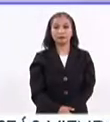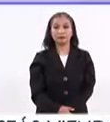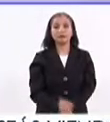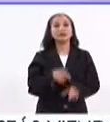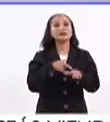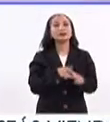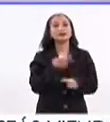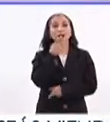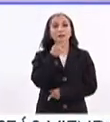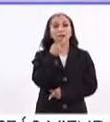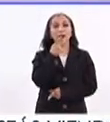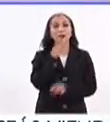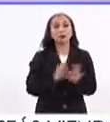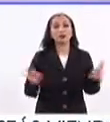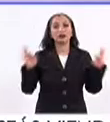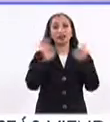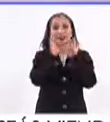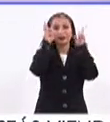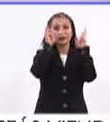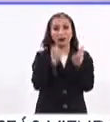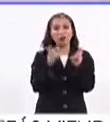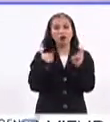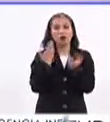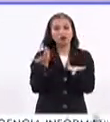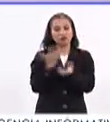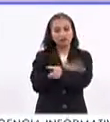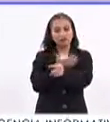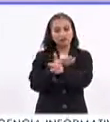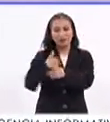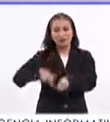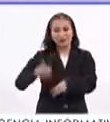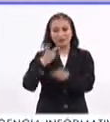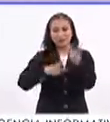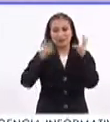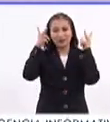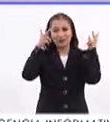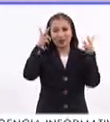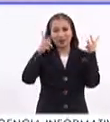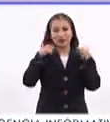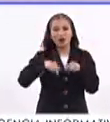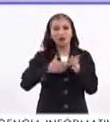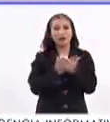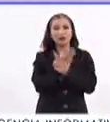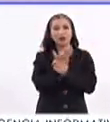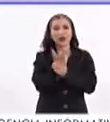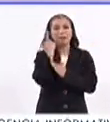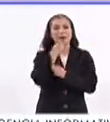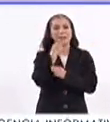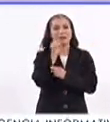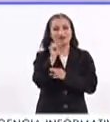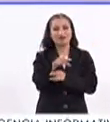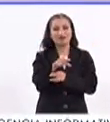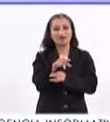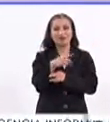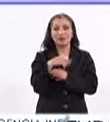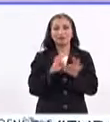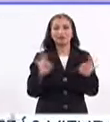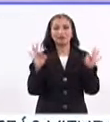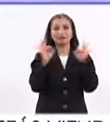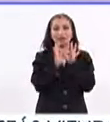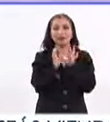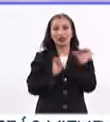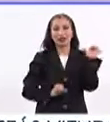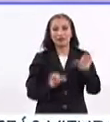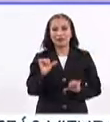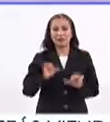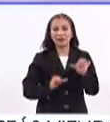Sigamos hablando de este importante tema. Nos honra que nos acompañe en el estudio esta mañana para hablarnos precisamente de la importancia